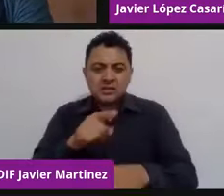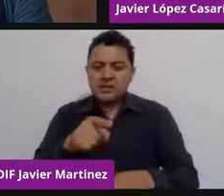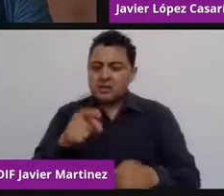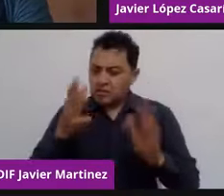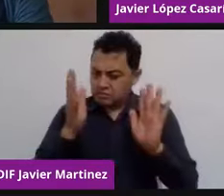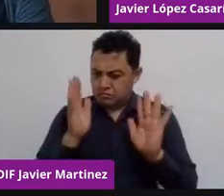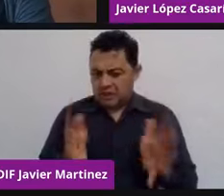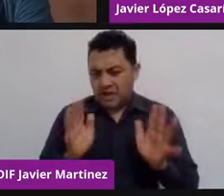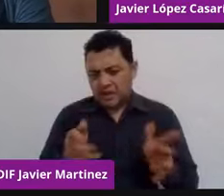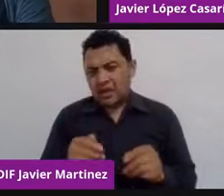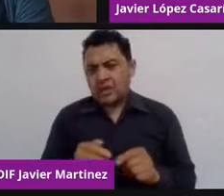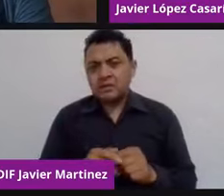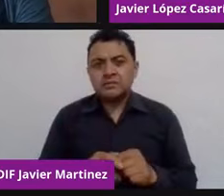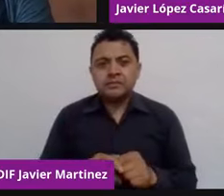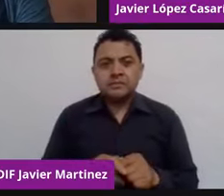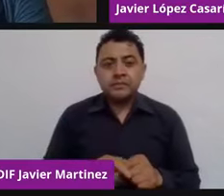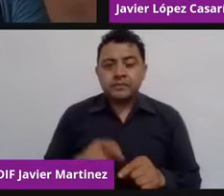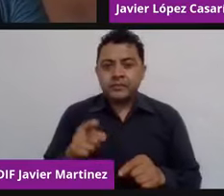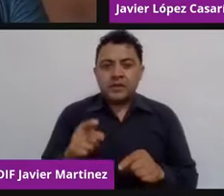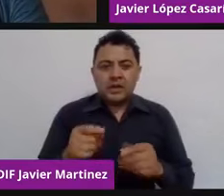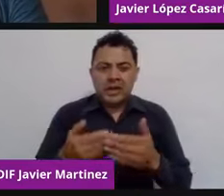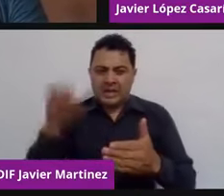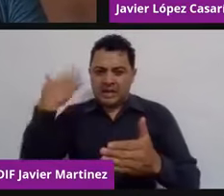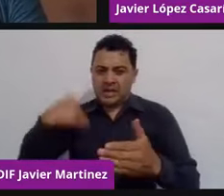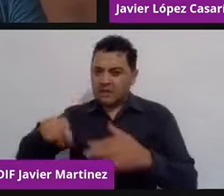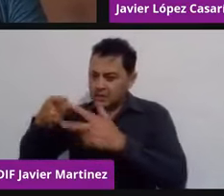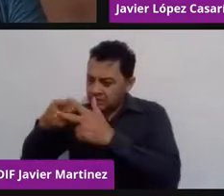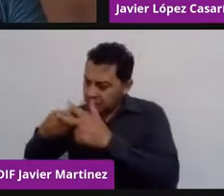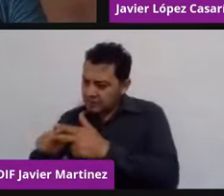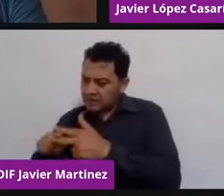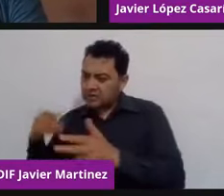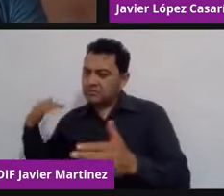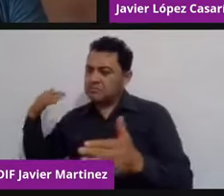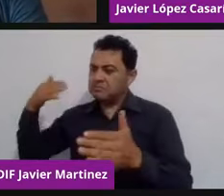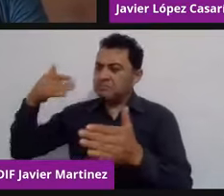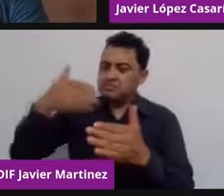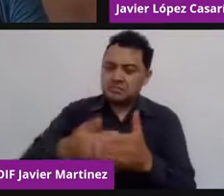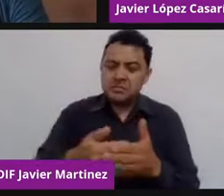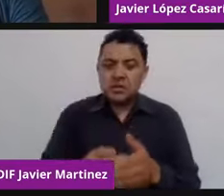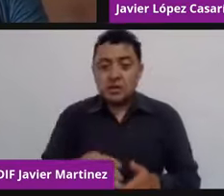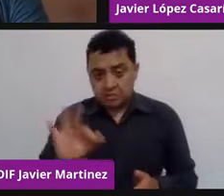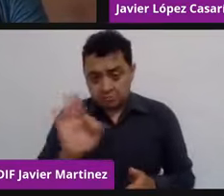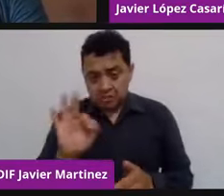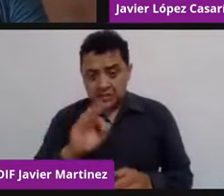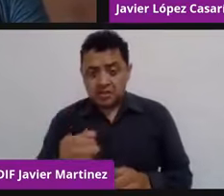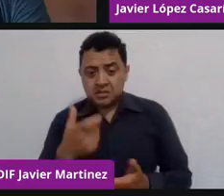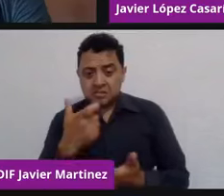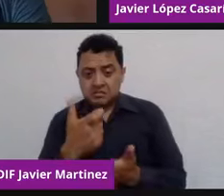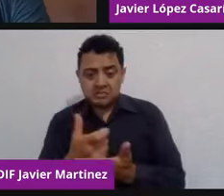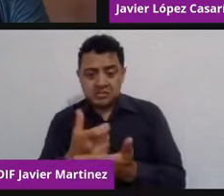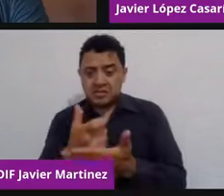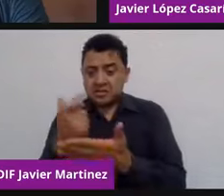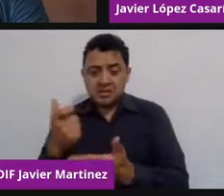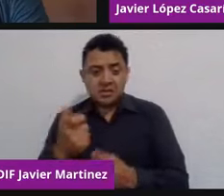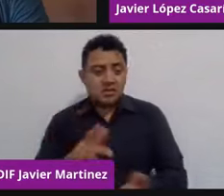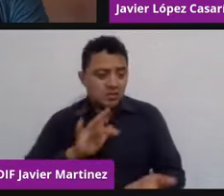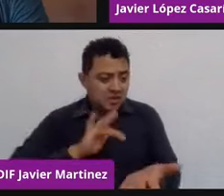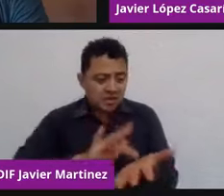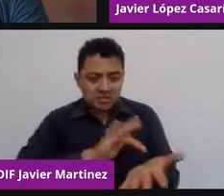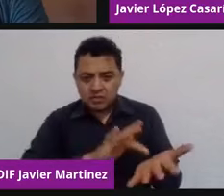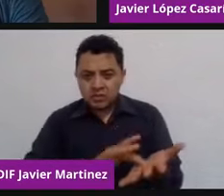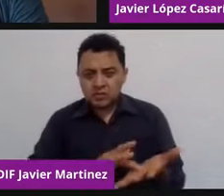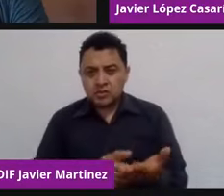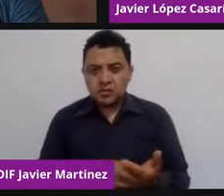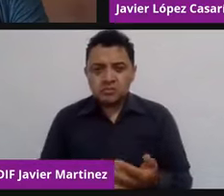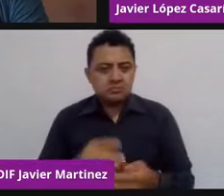funcionó, se puso a pilotaje, pero bueno, por problemas de presupuesto y de temas, no se dio la oportunidad